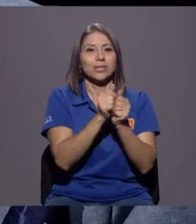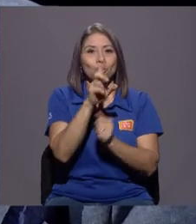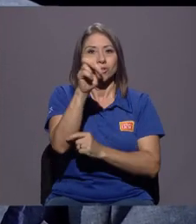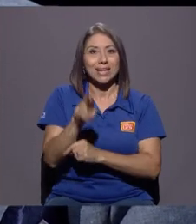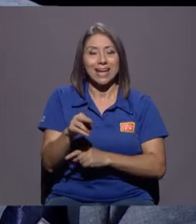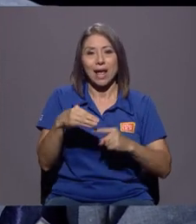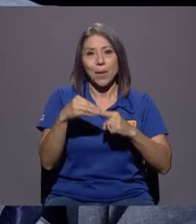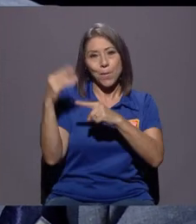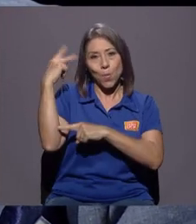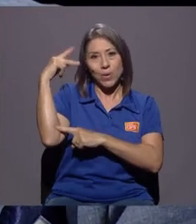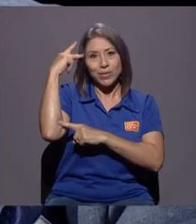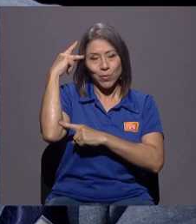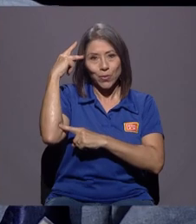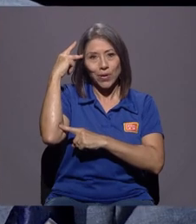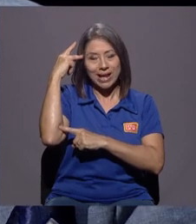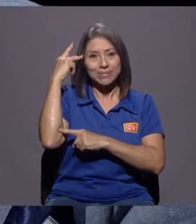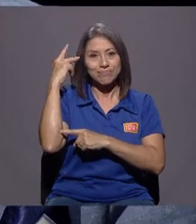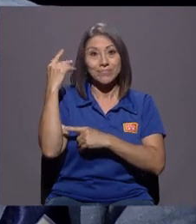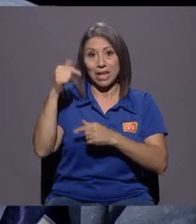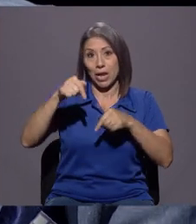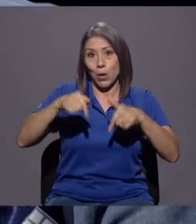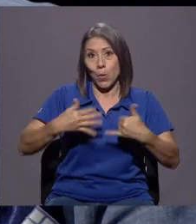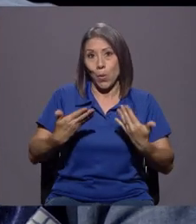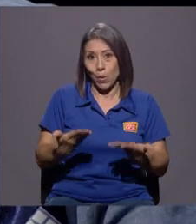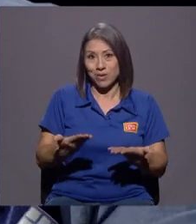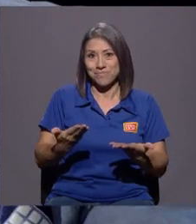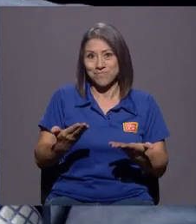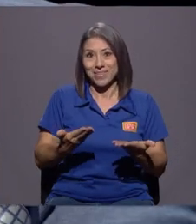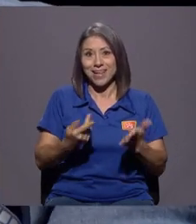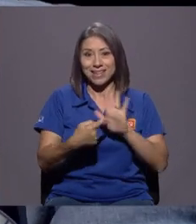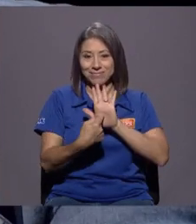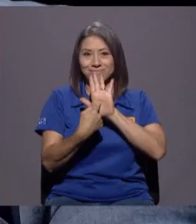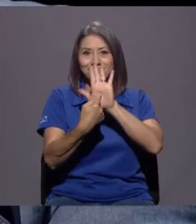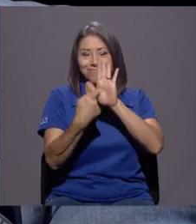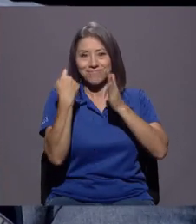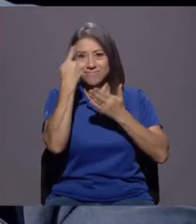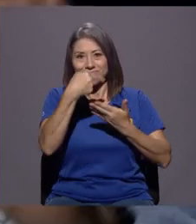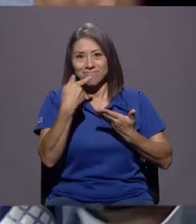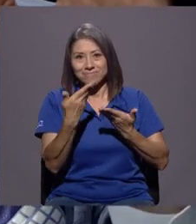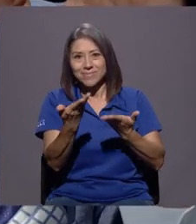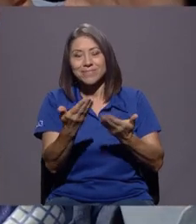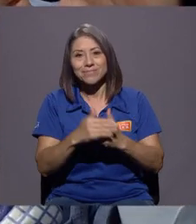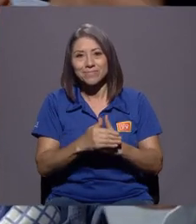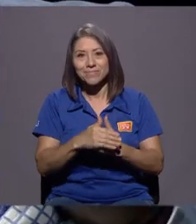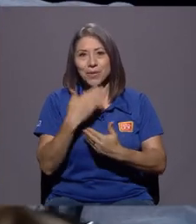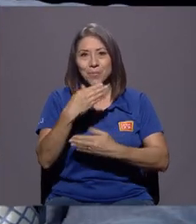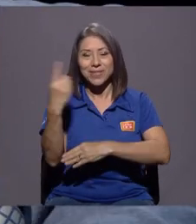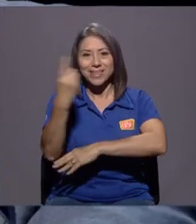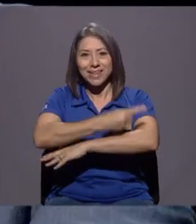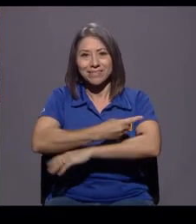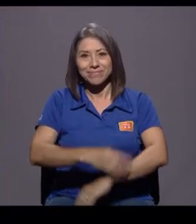politóloga que casualmente hoy le da a usted el rostro de frente. Buen día.